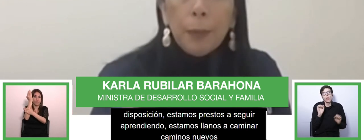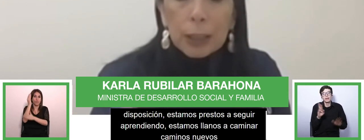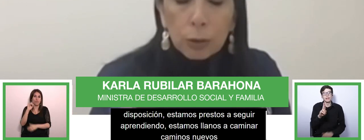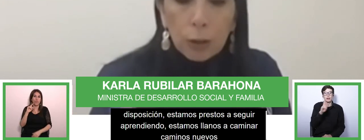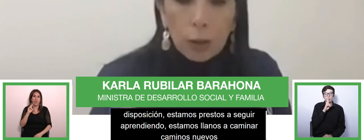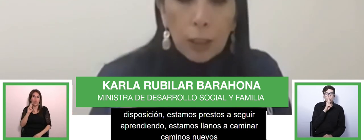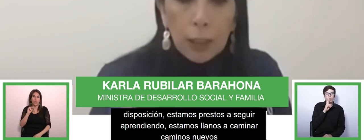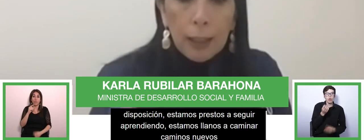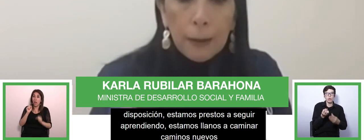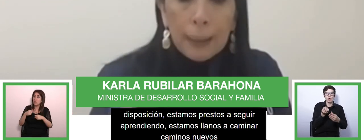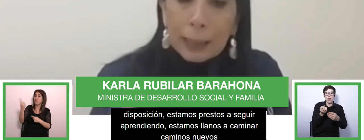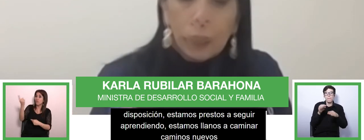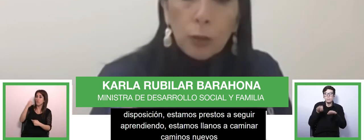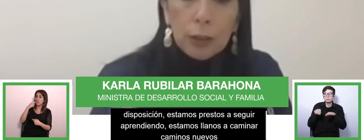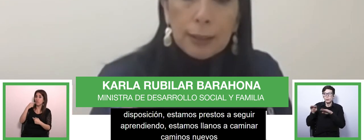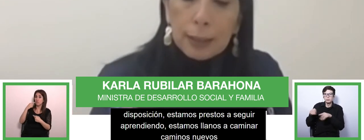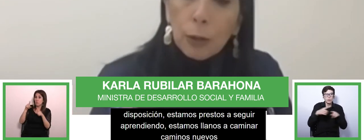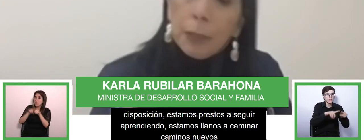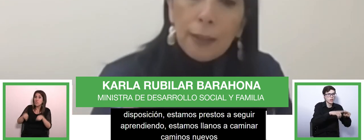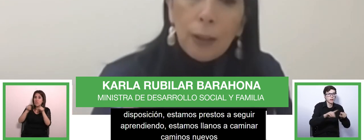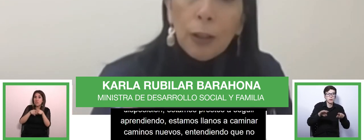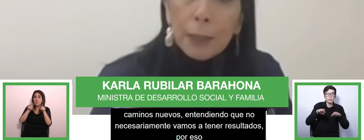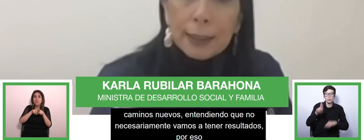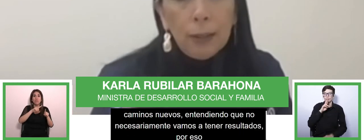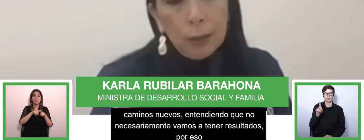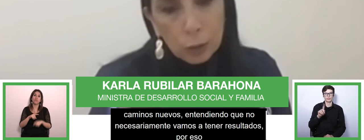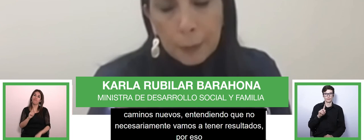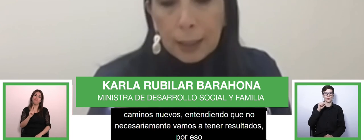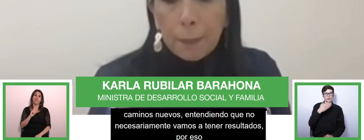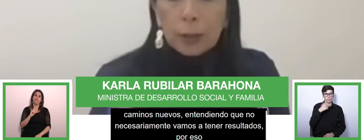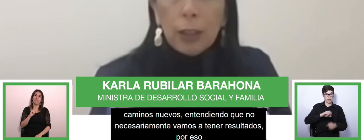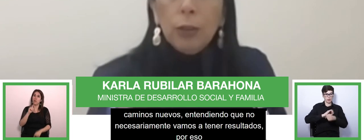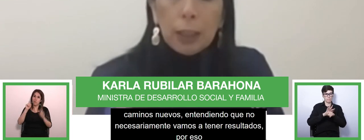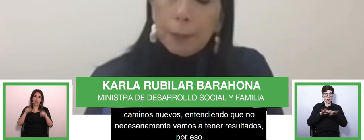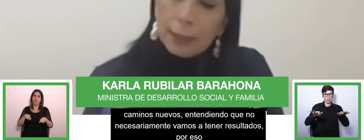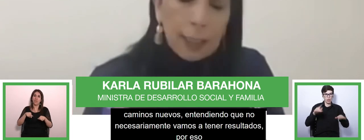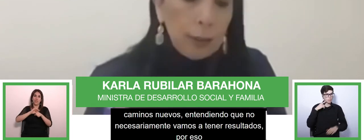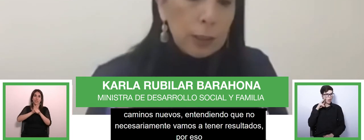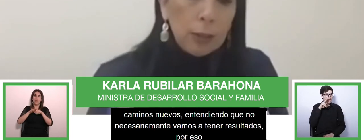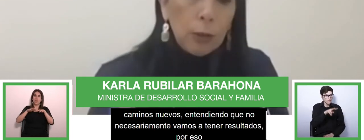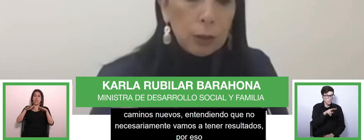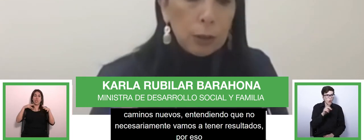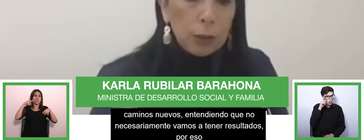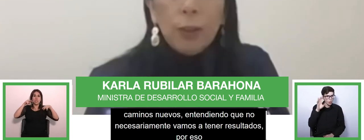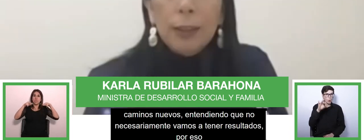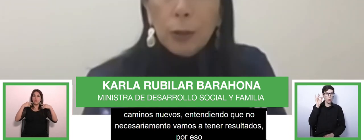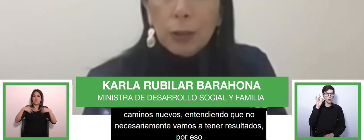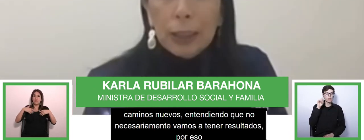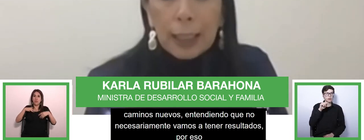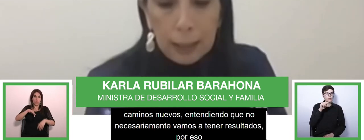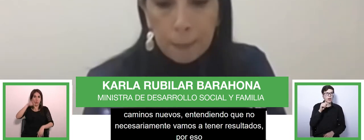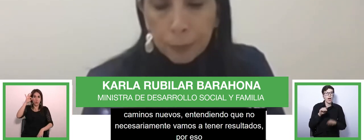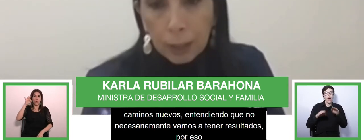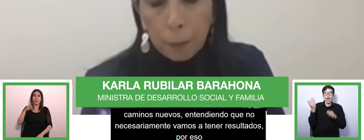y por eso en esta pandemia donde se hicieron visibles los invisibles no solamente las personas con discapacidad sino tantos otros no las personas en